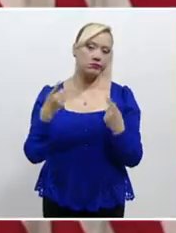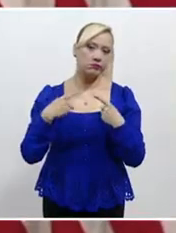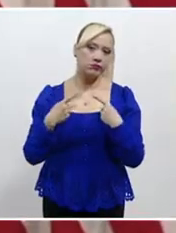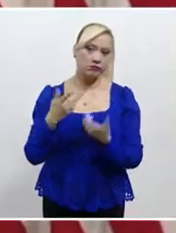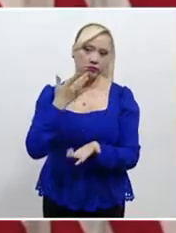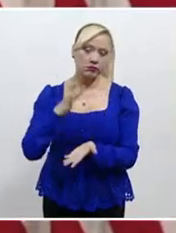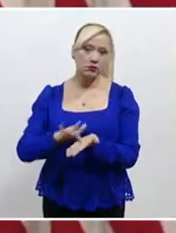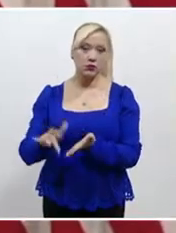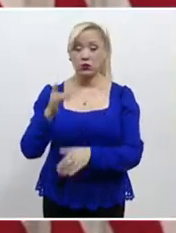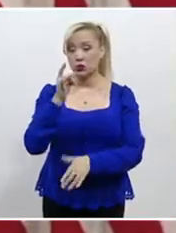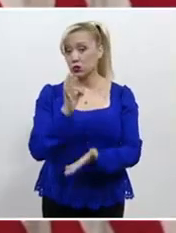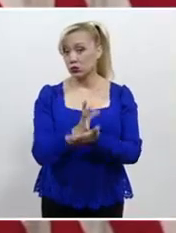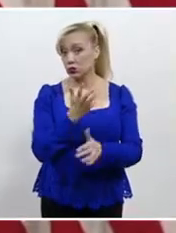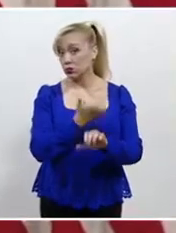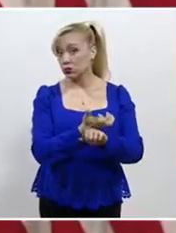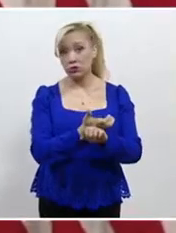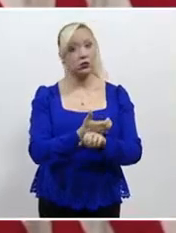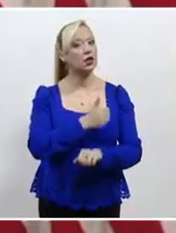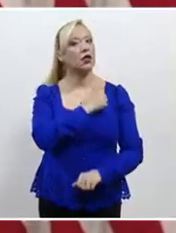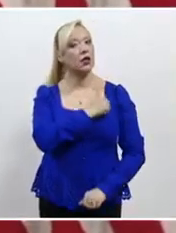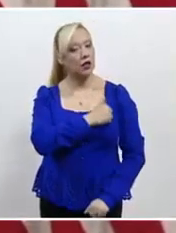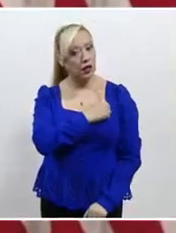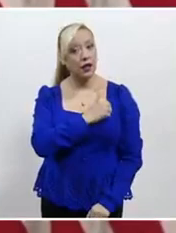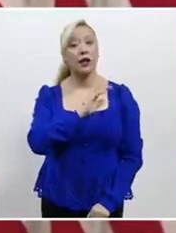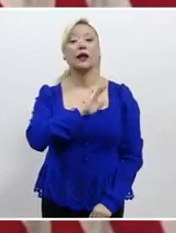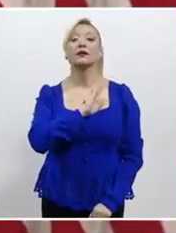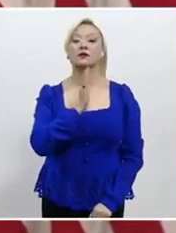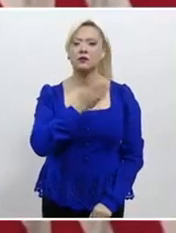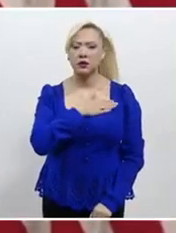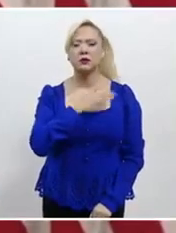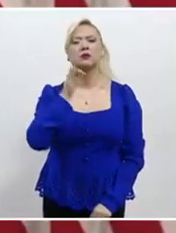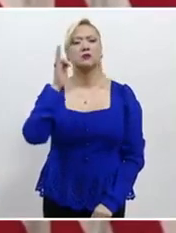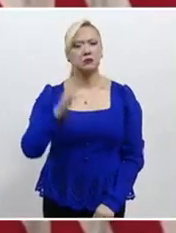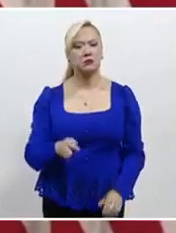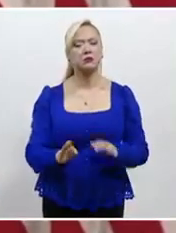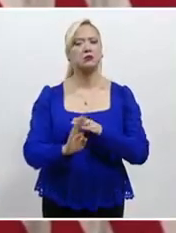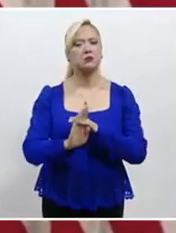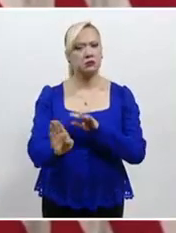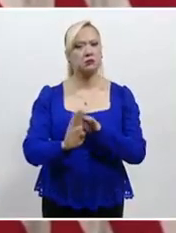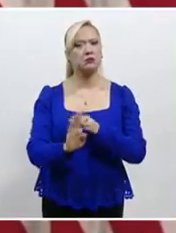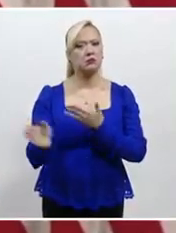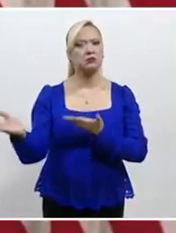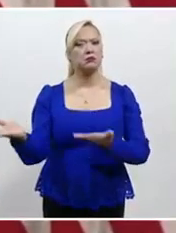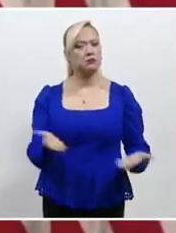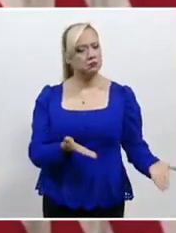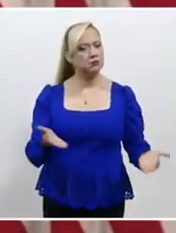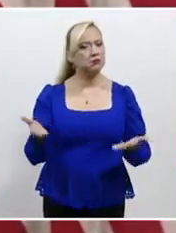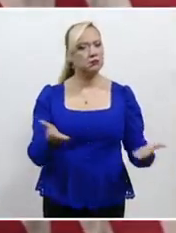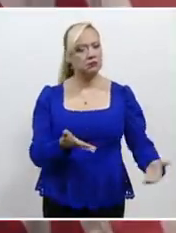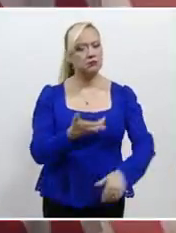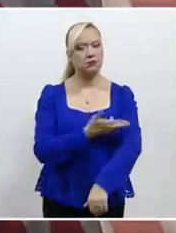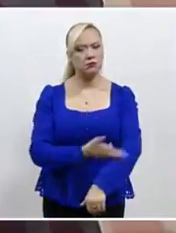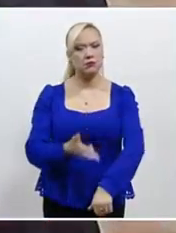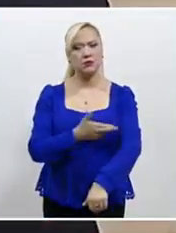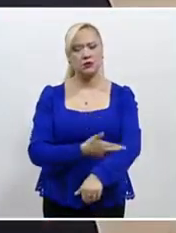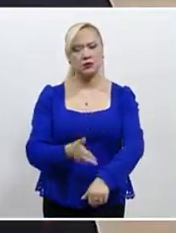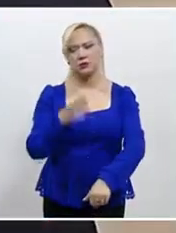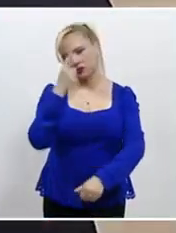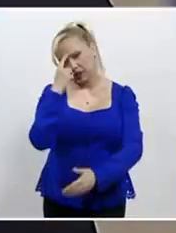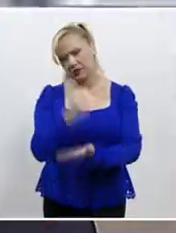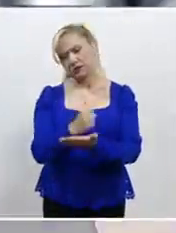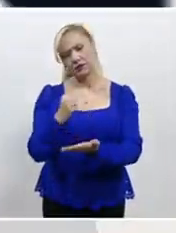no solo Estados Unidos, sino también Canadá y España aceptarán migrantes cuyos casos serán gestionados por la vía legal.